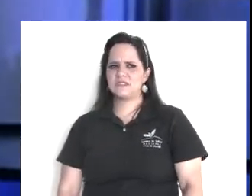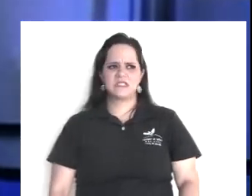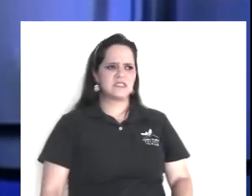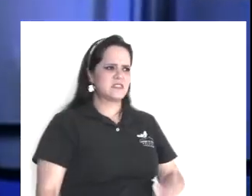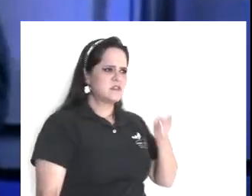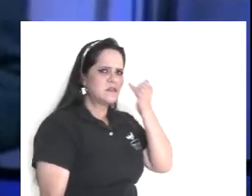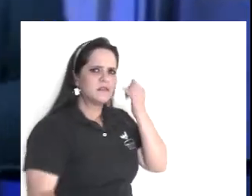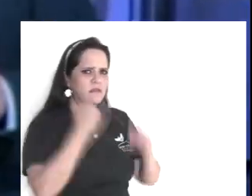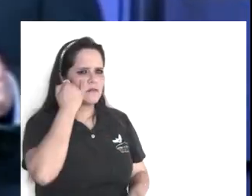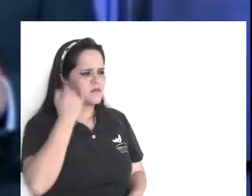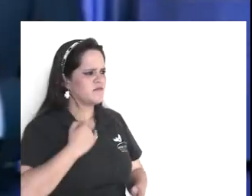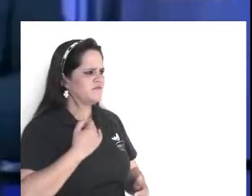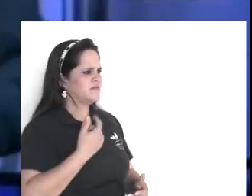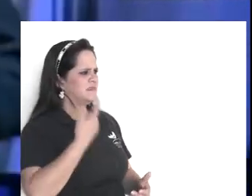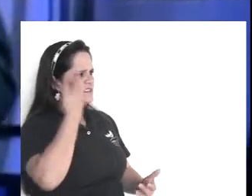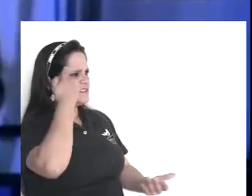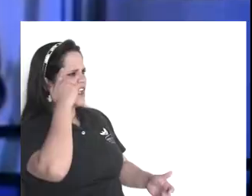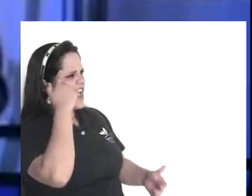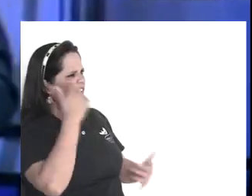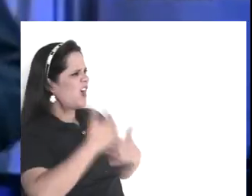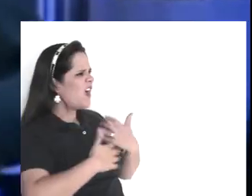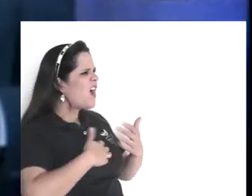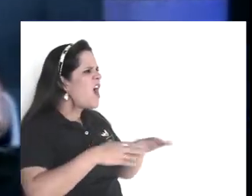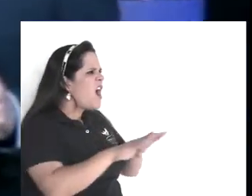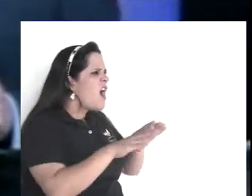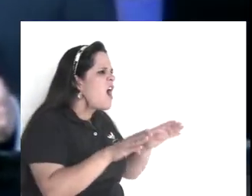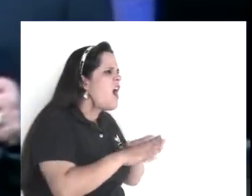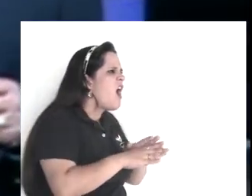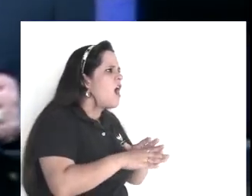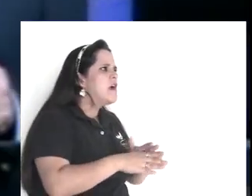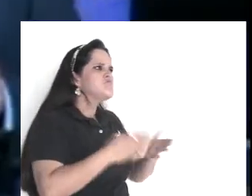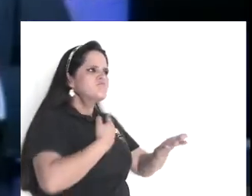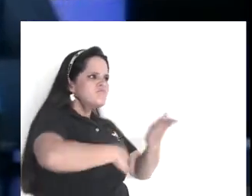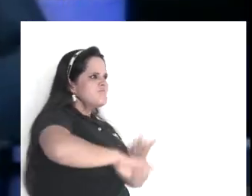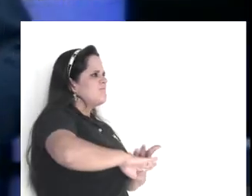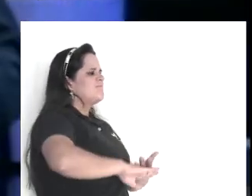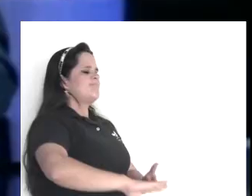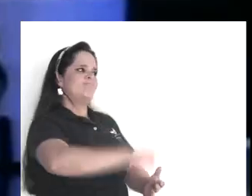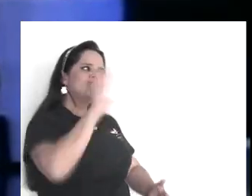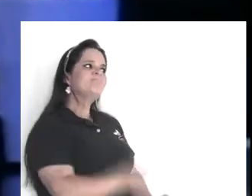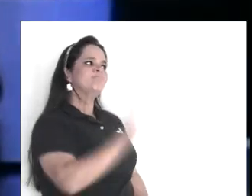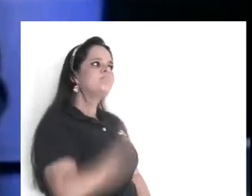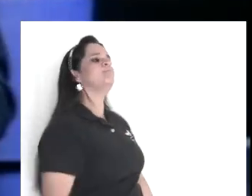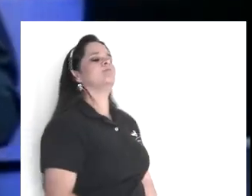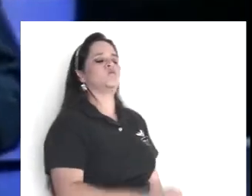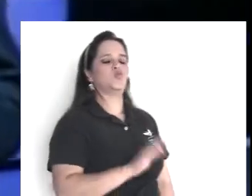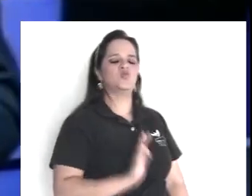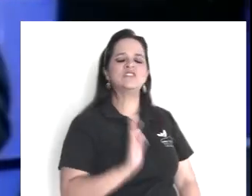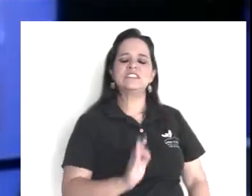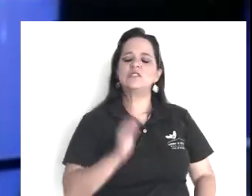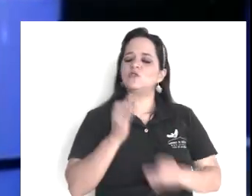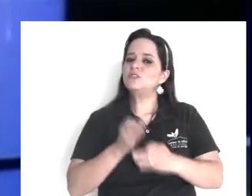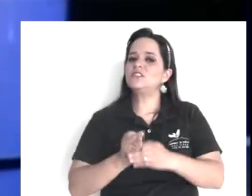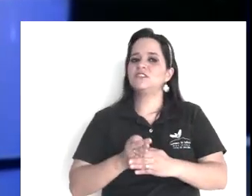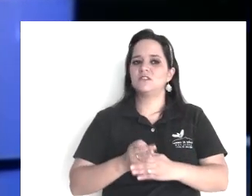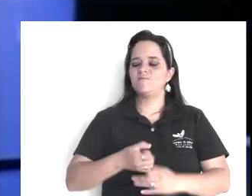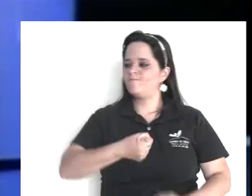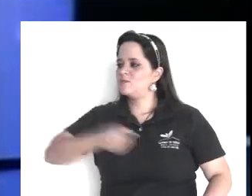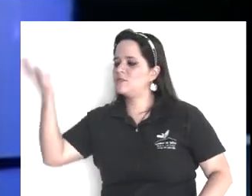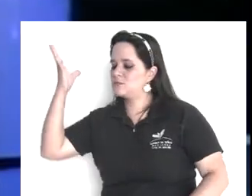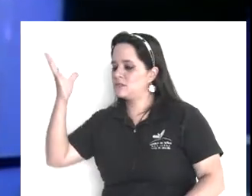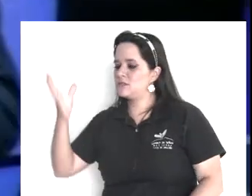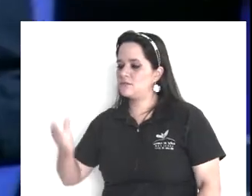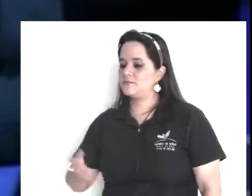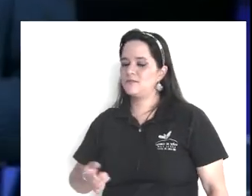pero le llega eso, oye, pues te agradezco, que me informe, no te preocupes, yo guardo la, la secrecía,